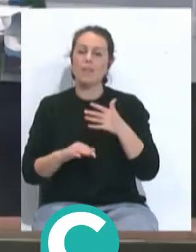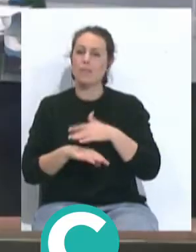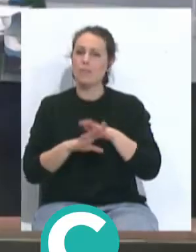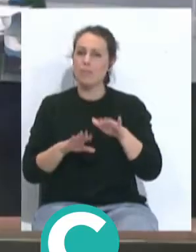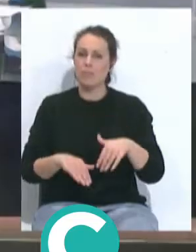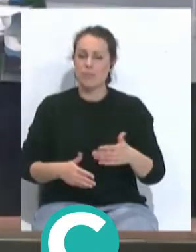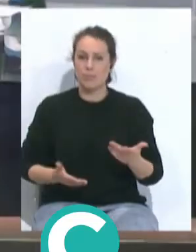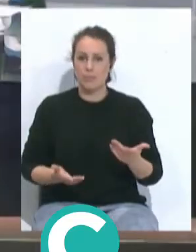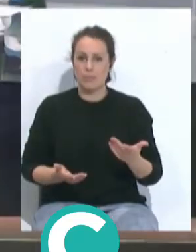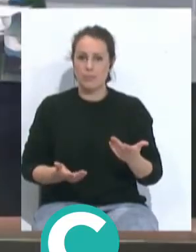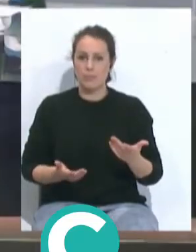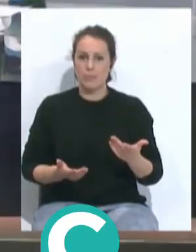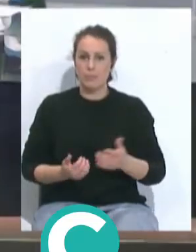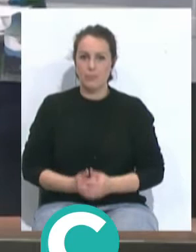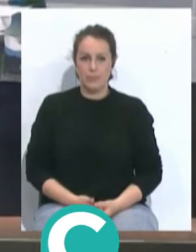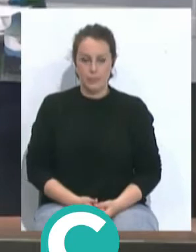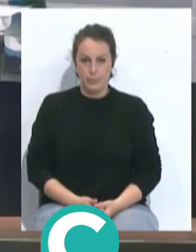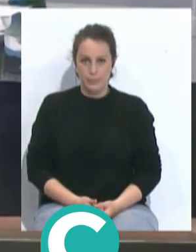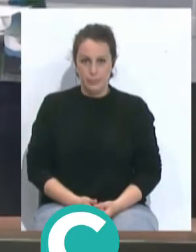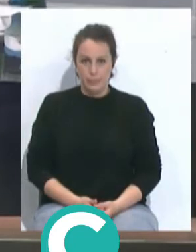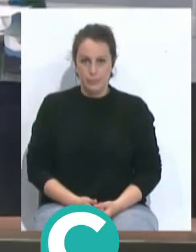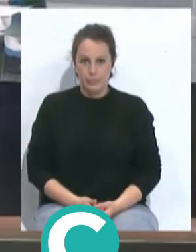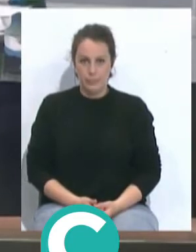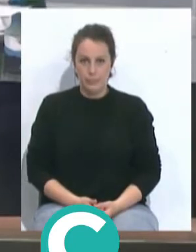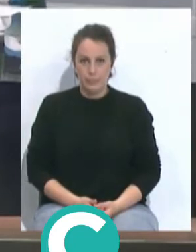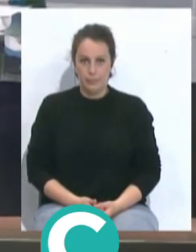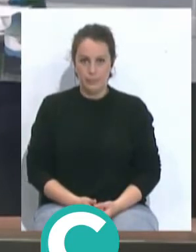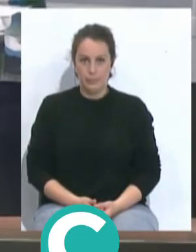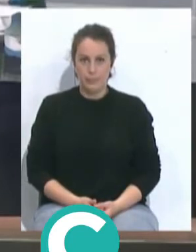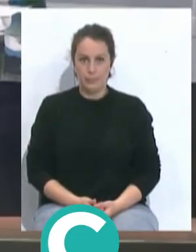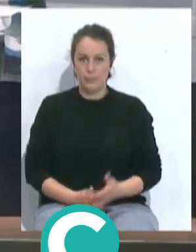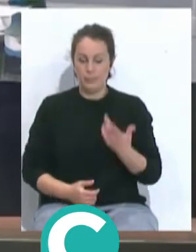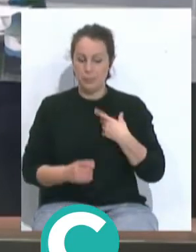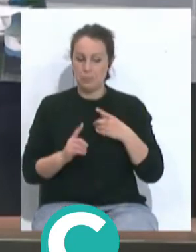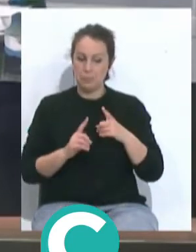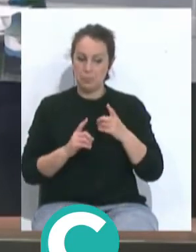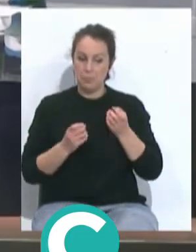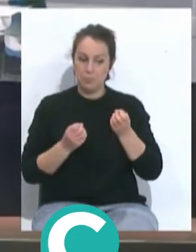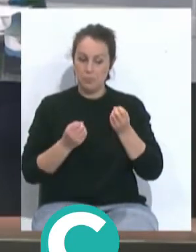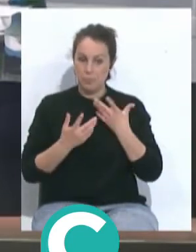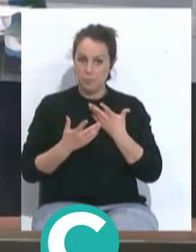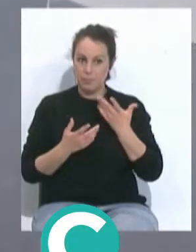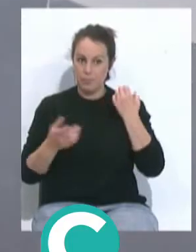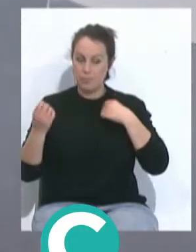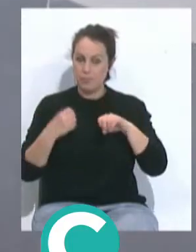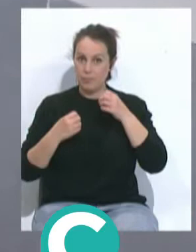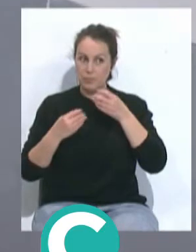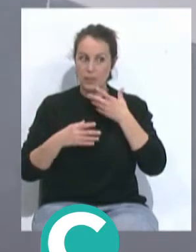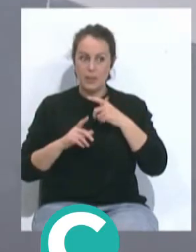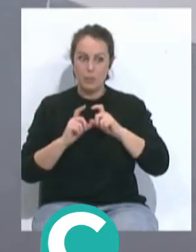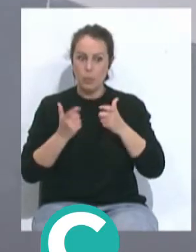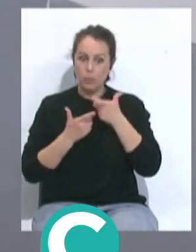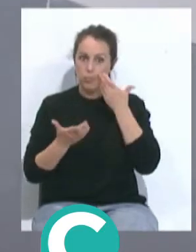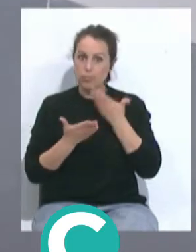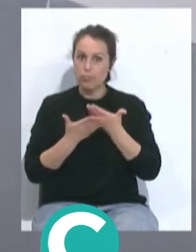el buen talante y cómo se ha demostrado el equipo